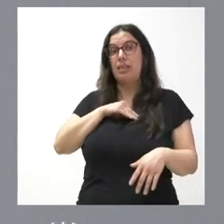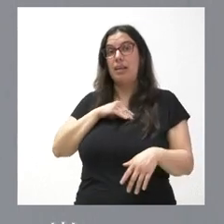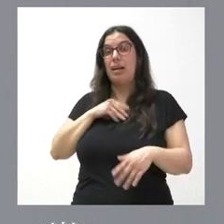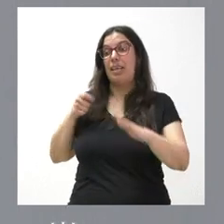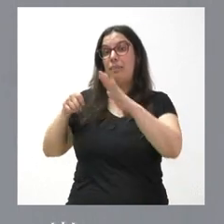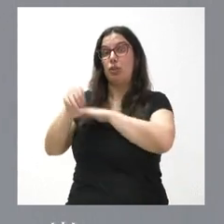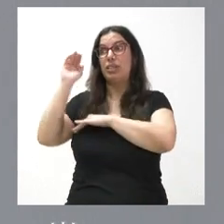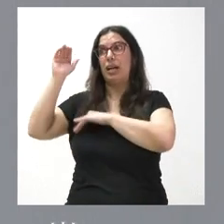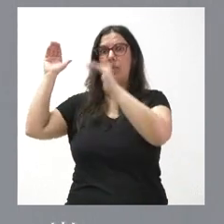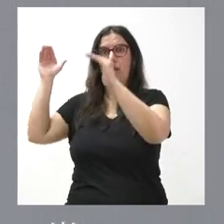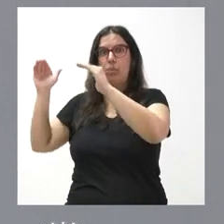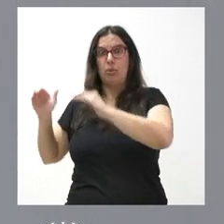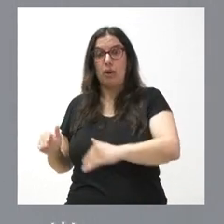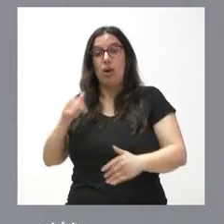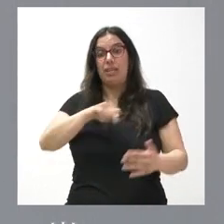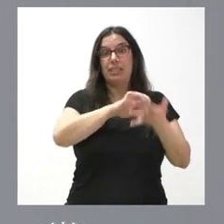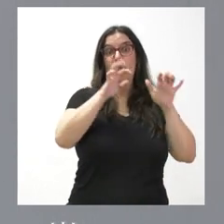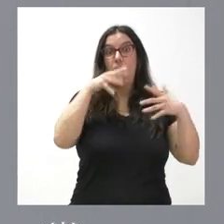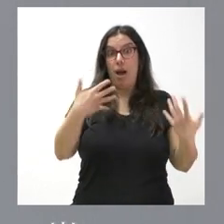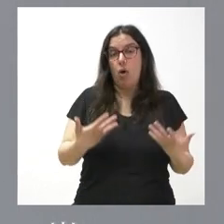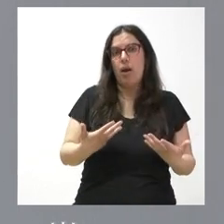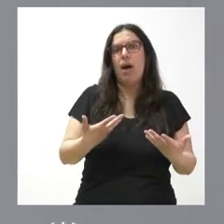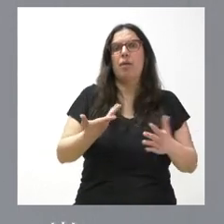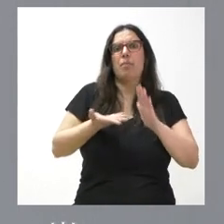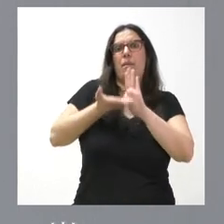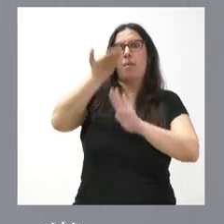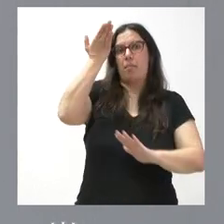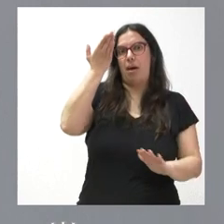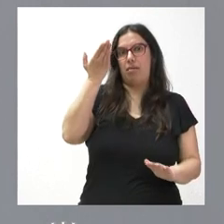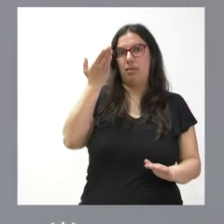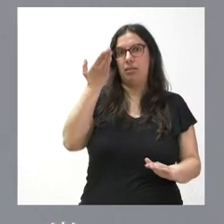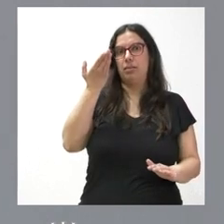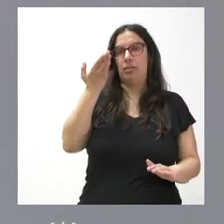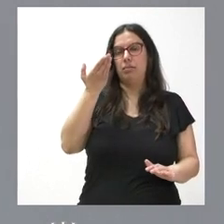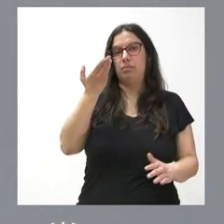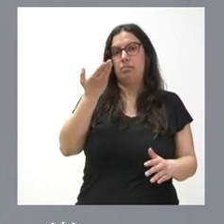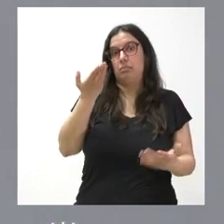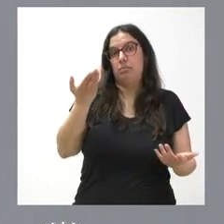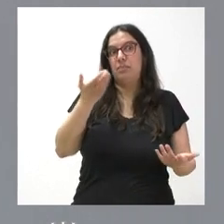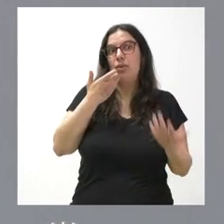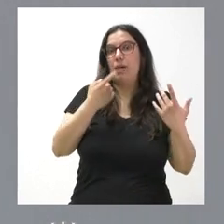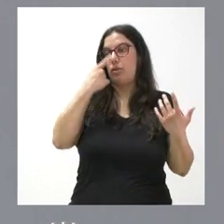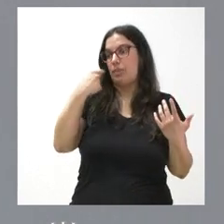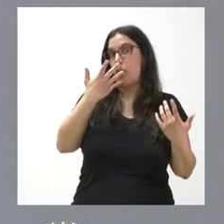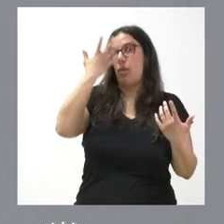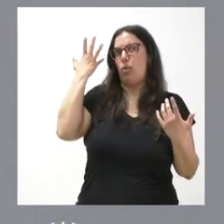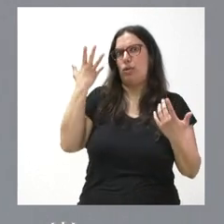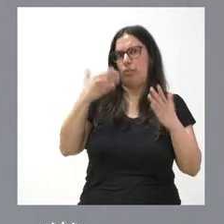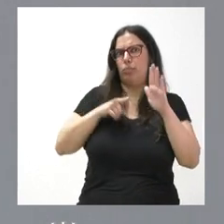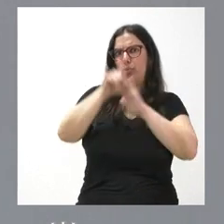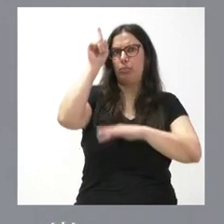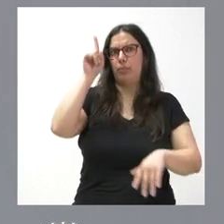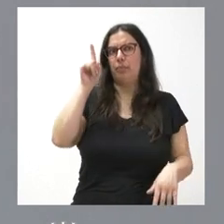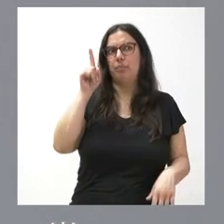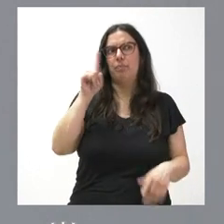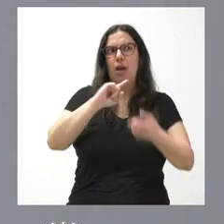inversiones extranjeras. Hoy, en Castilla y León, el volumen de inversiones extranjeras el último año fue mayor que el que se produjo hace cinco años. Es un cambio muy importante, pero no creo